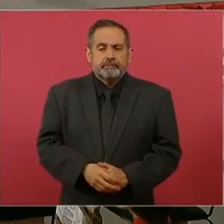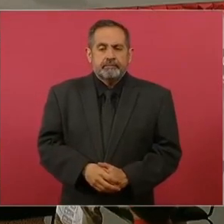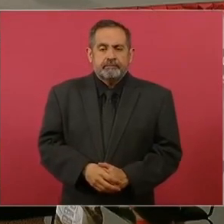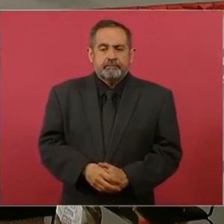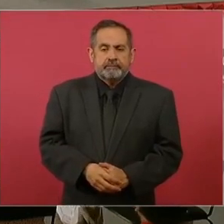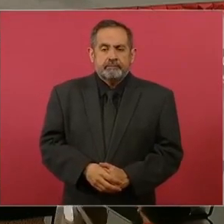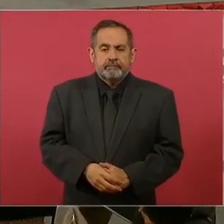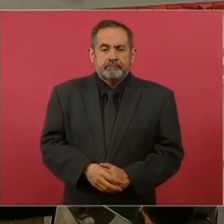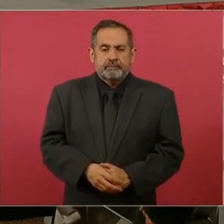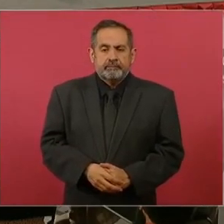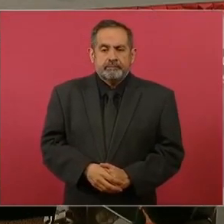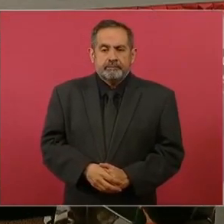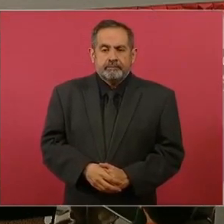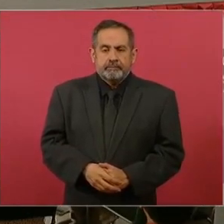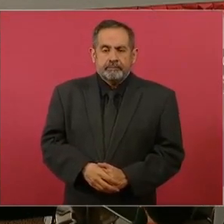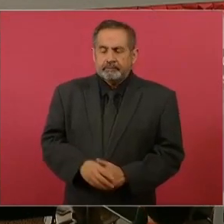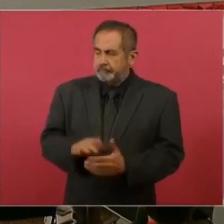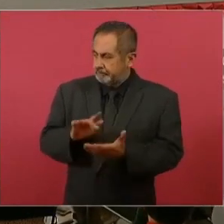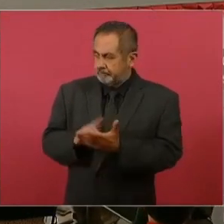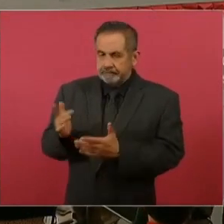Muchas gracias.